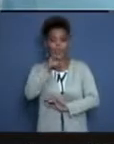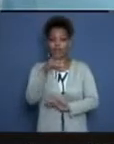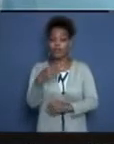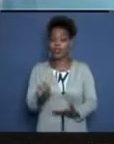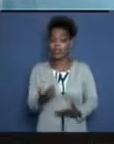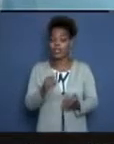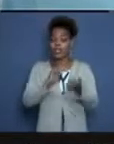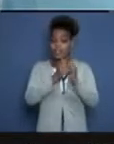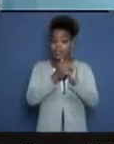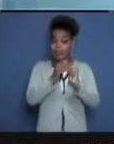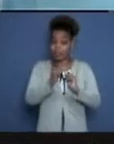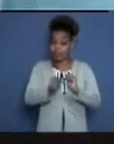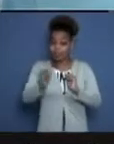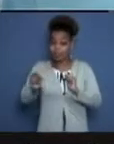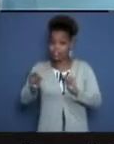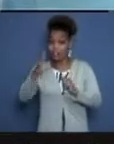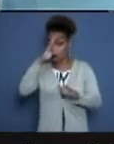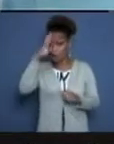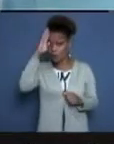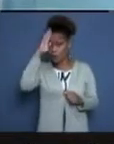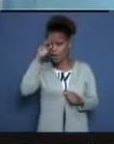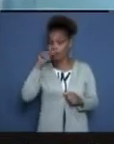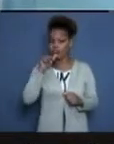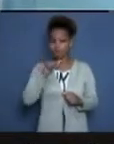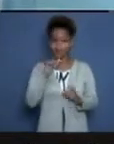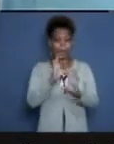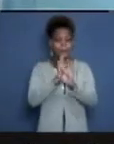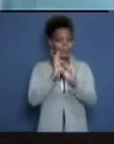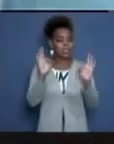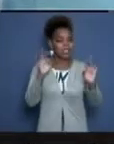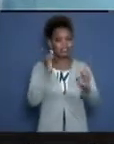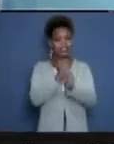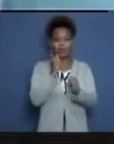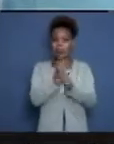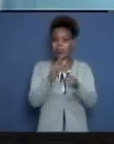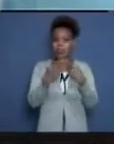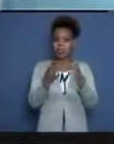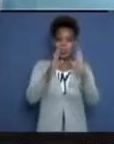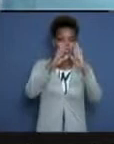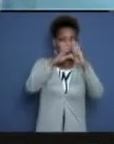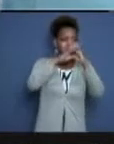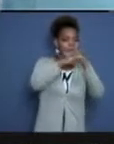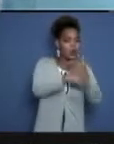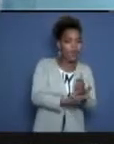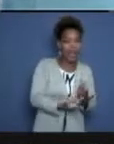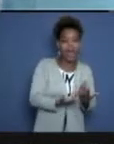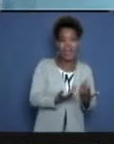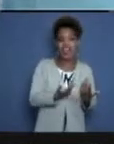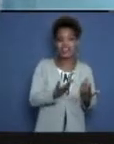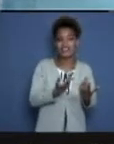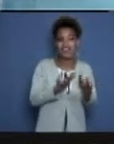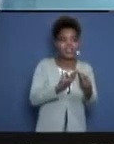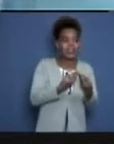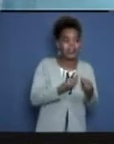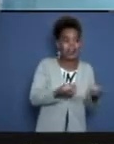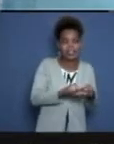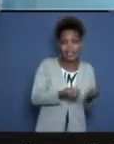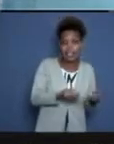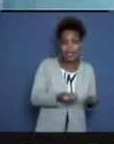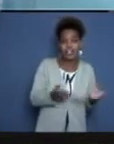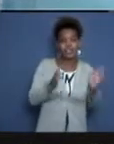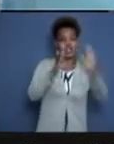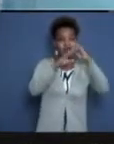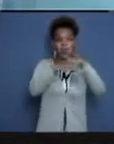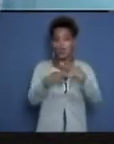sacrificados del mundo o entre los más sacrificados porque tienen falta de competencias, falta de recursos y han tenido que